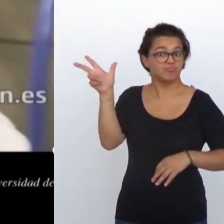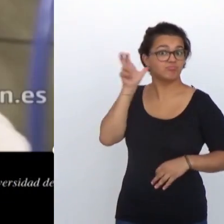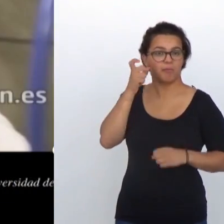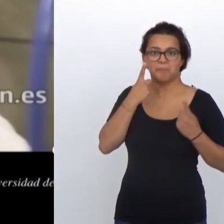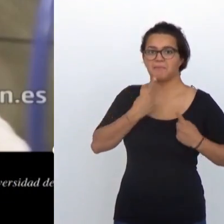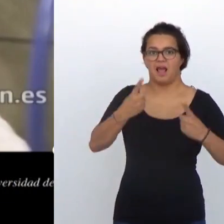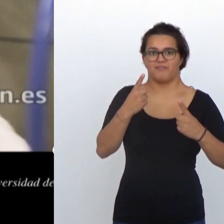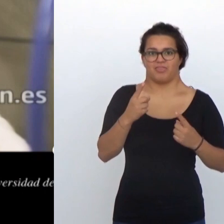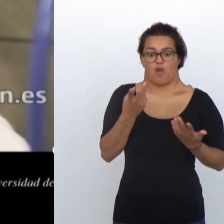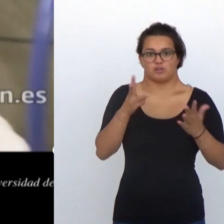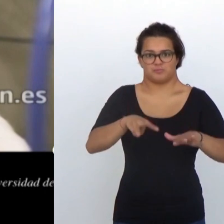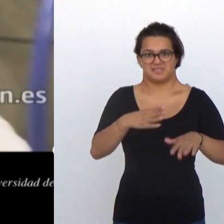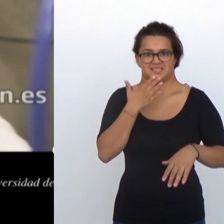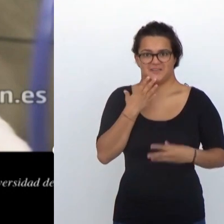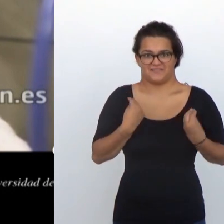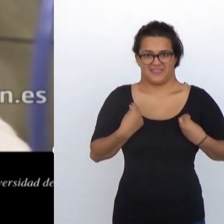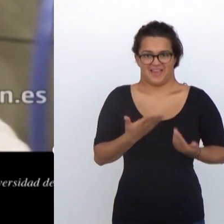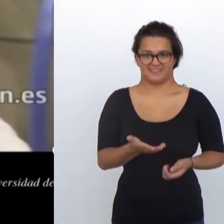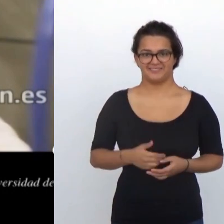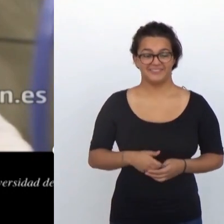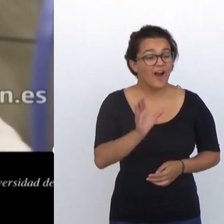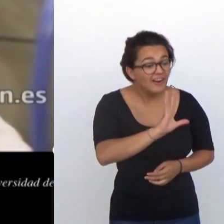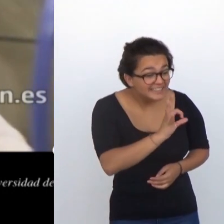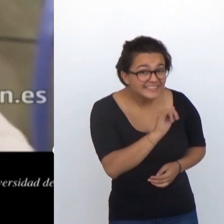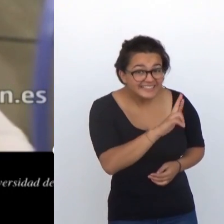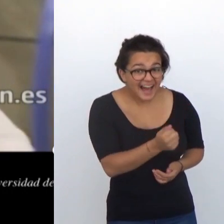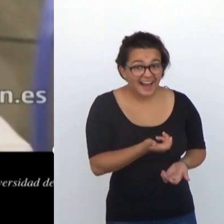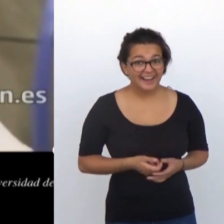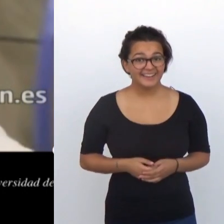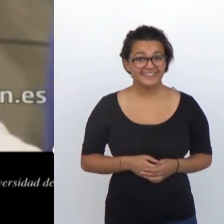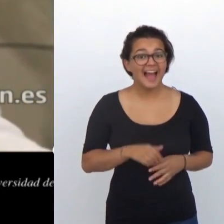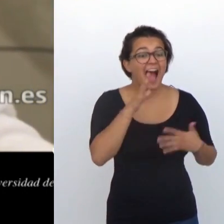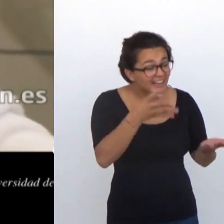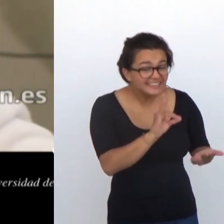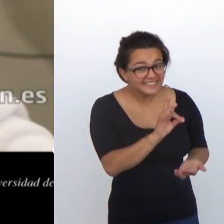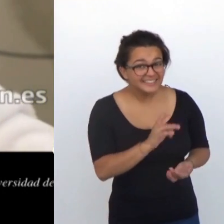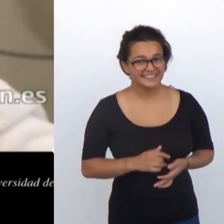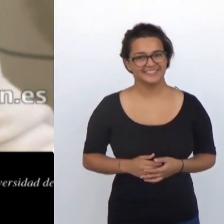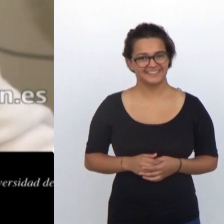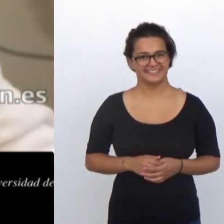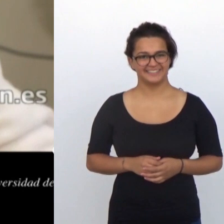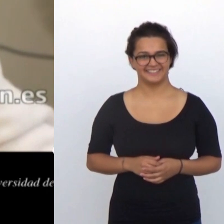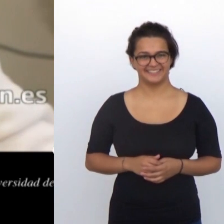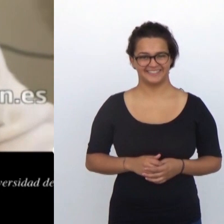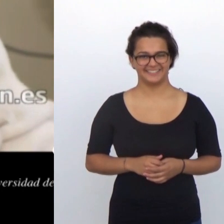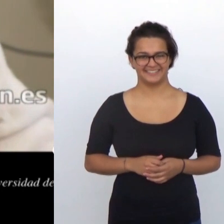escucha por vez primera en sus 8 meses de vida. Hola chica. Ahora sí.